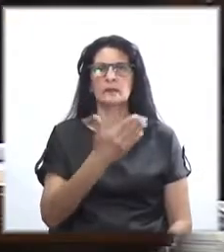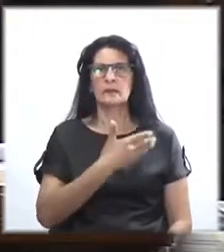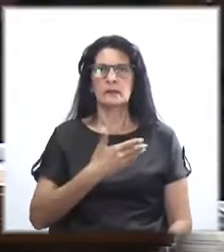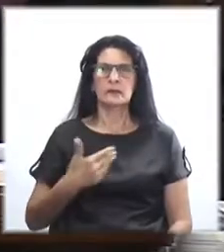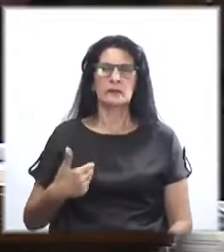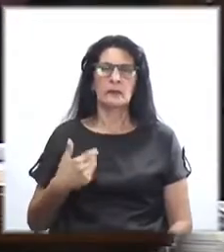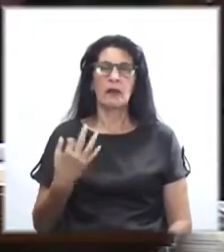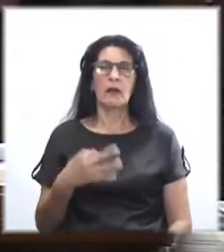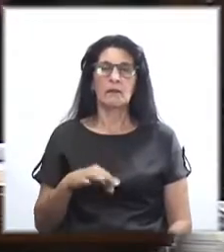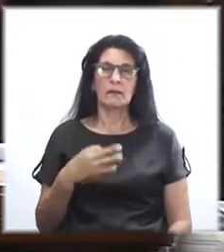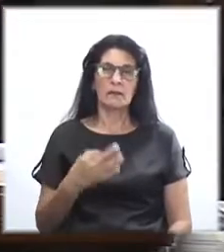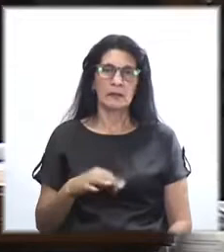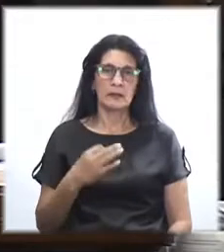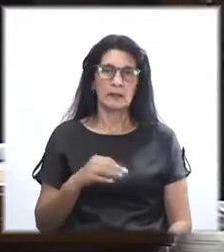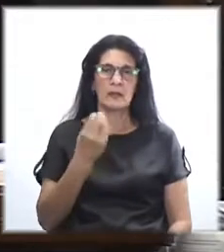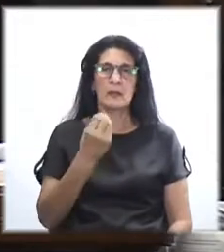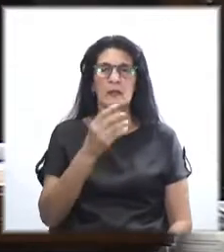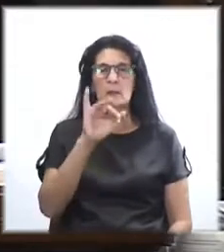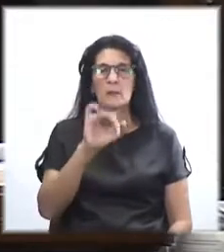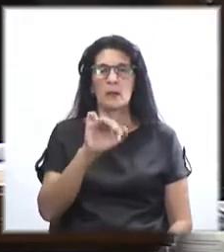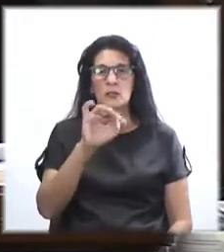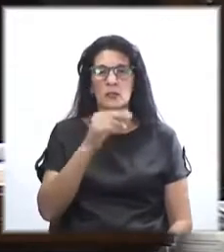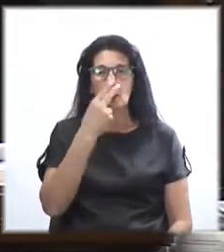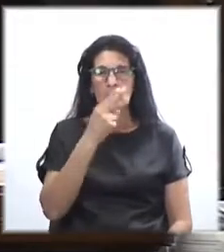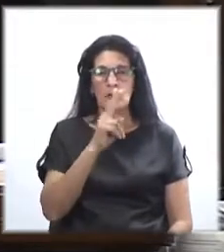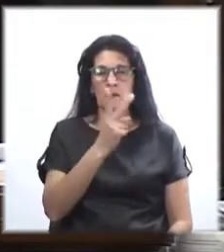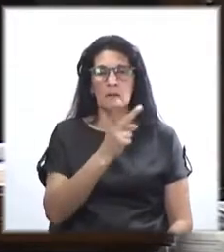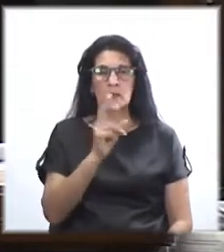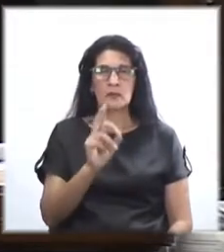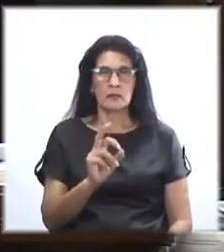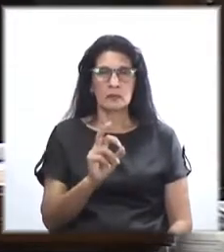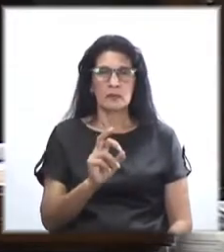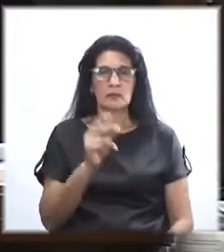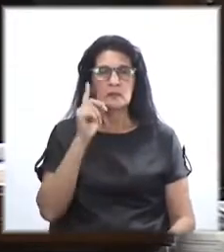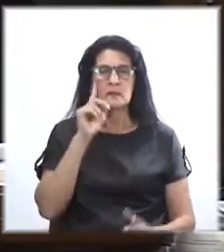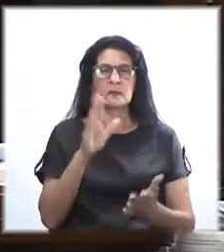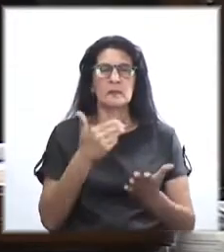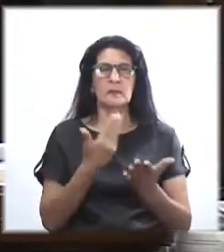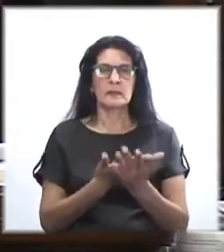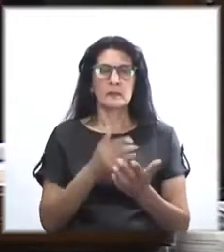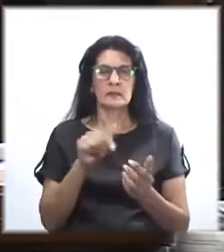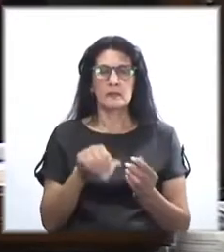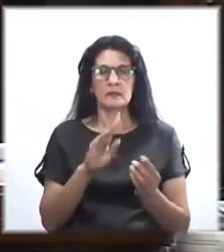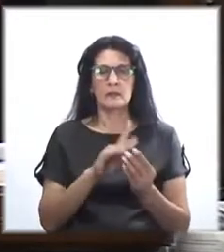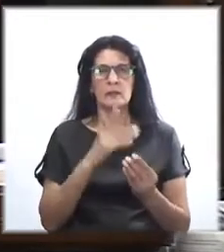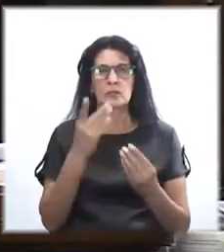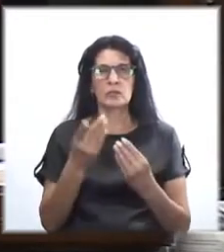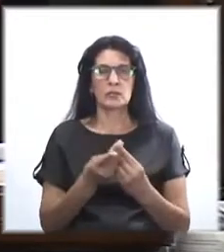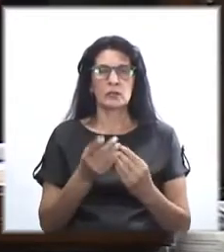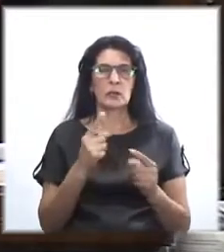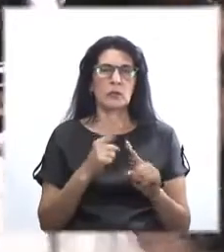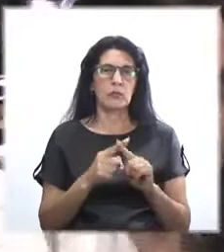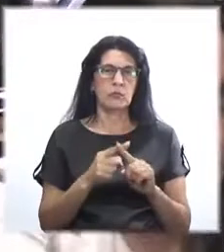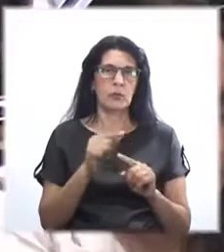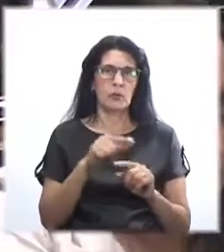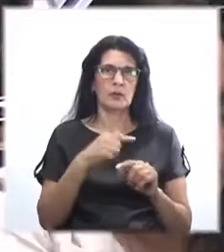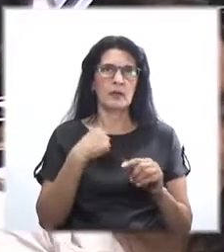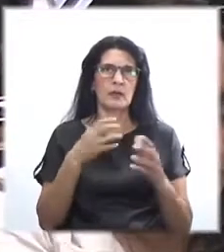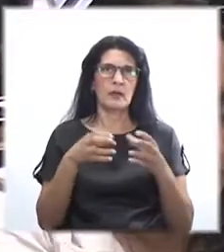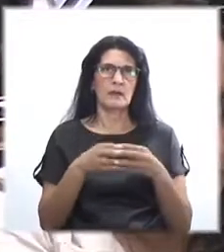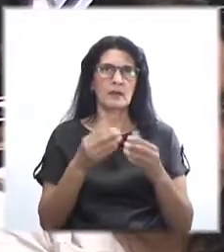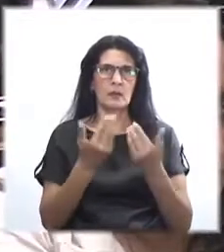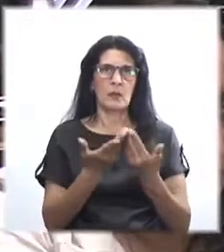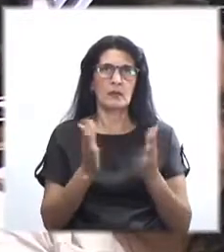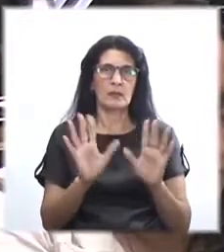Bueno, la verdad que desde mayo de 2020 que se había presentado este proyecto por parte de la bancada de Cabildo